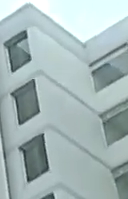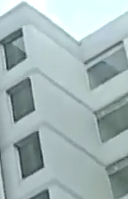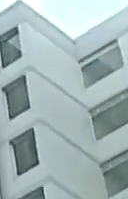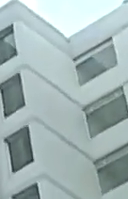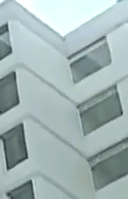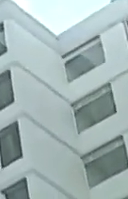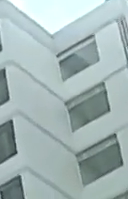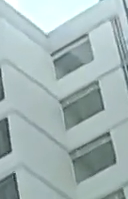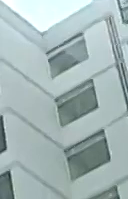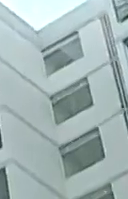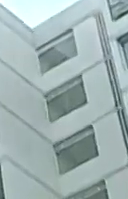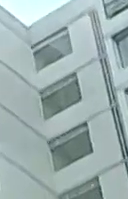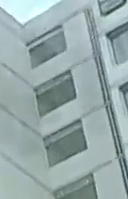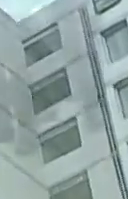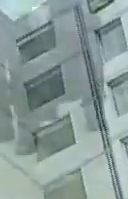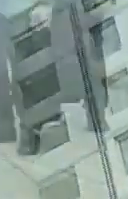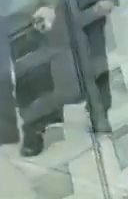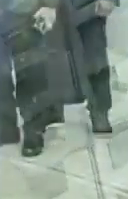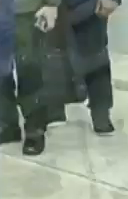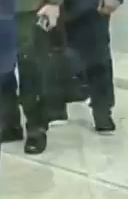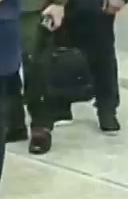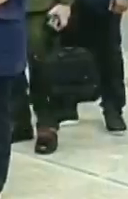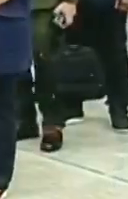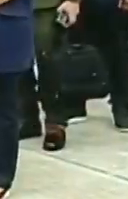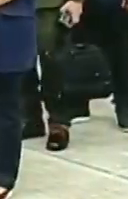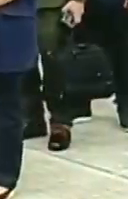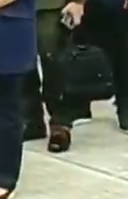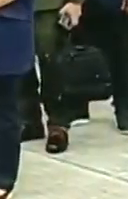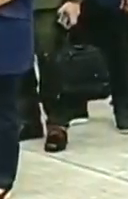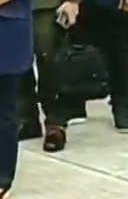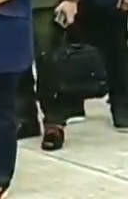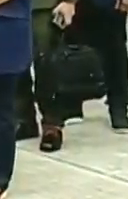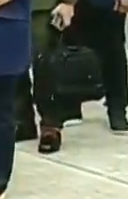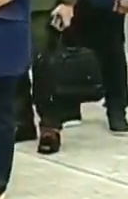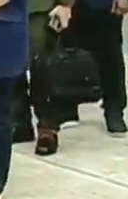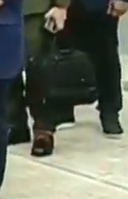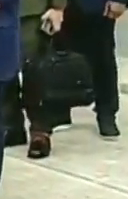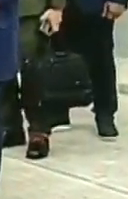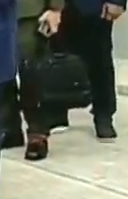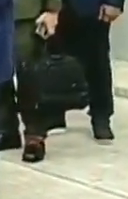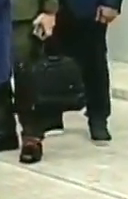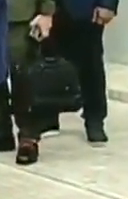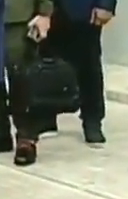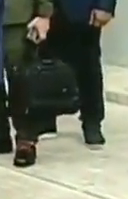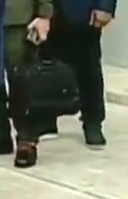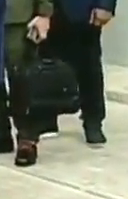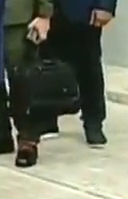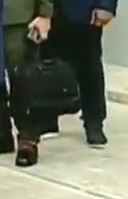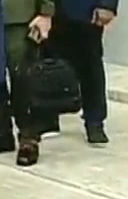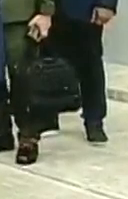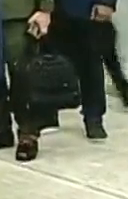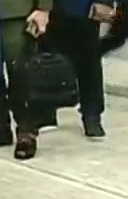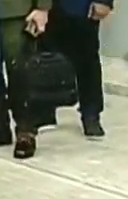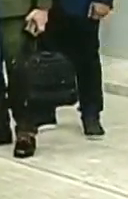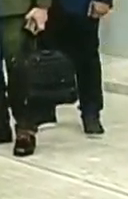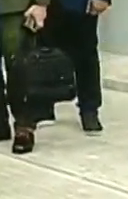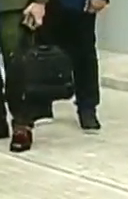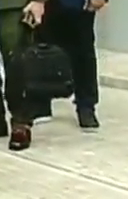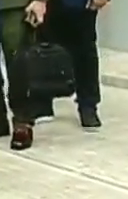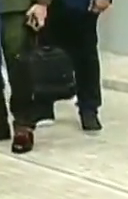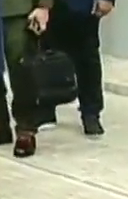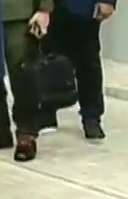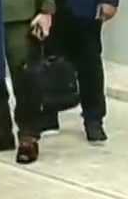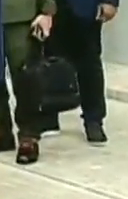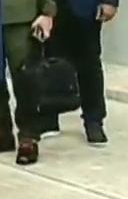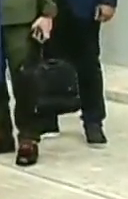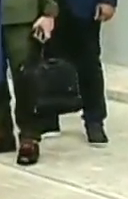a la entrega de la vivienda 4.100.000 en Revolución Bolivariana. Lídera esta actividad el presidente constitucional de la República Bolivariana